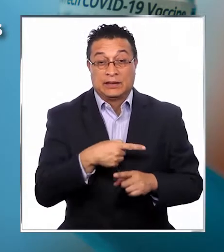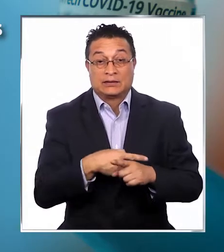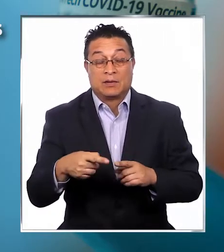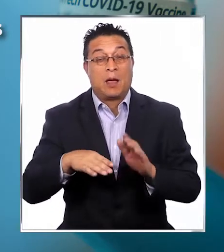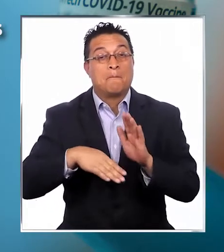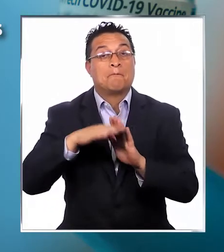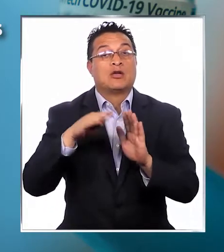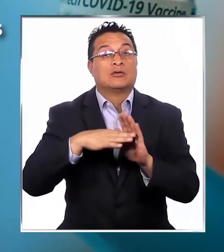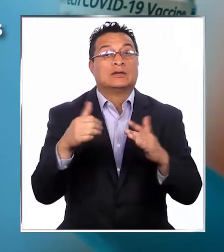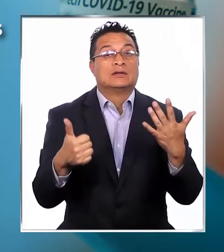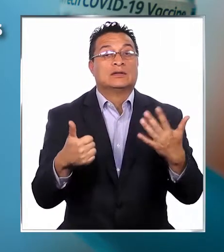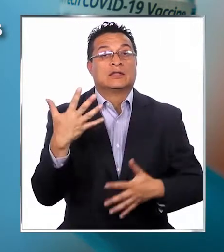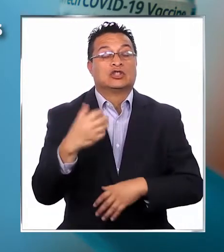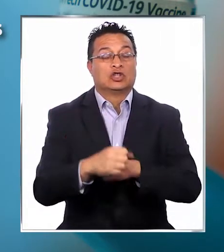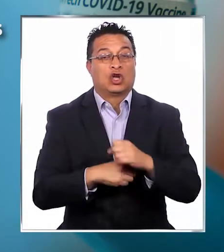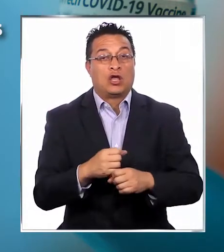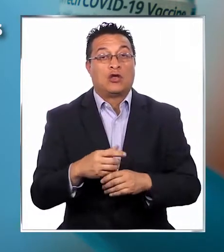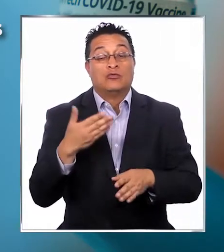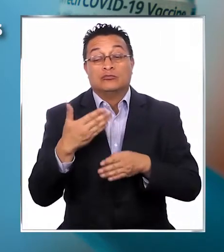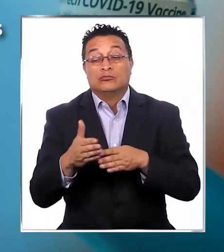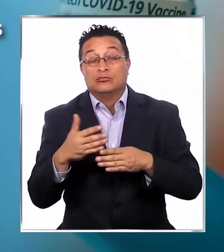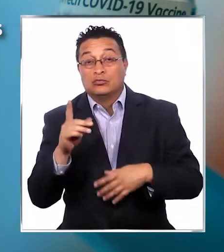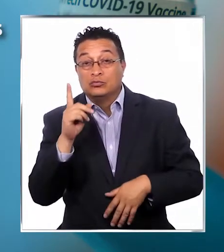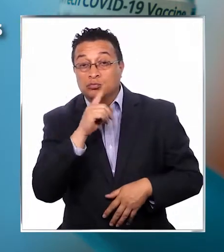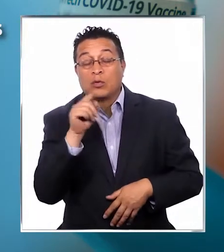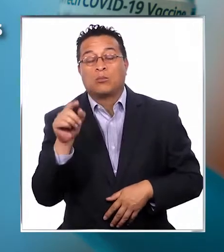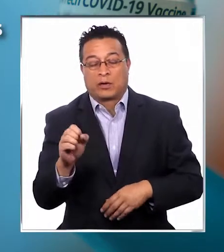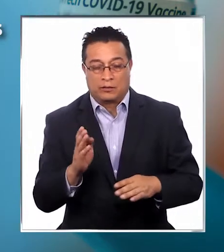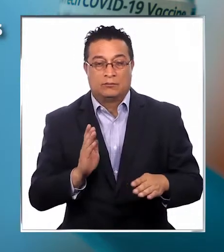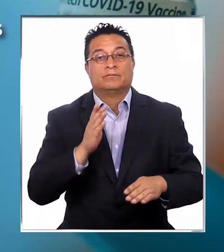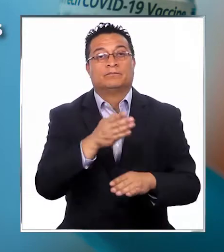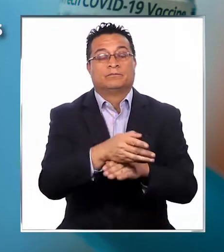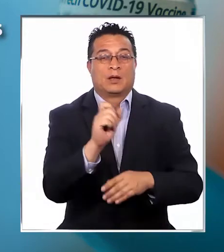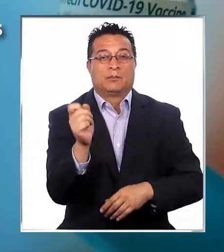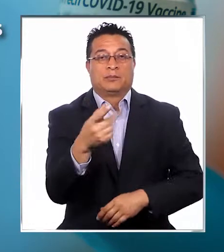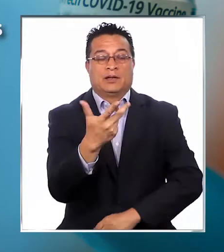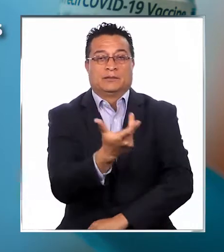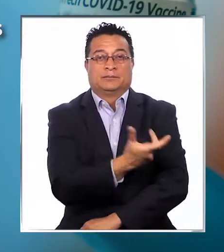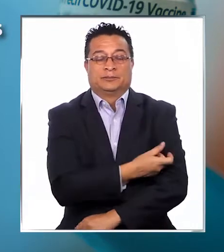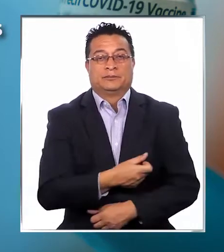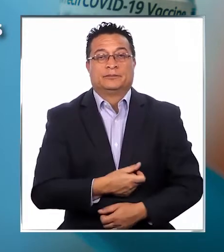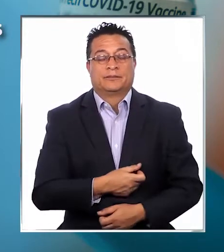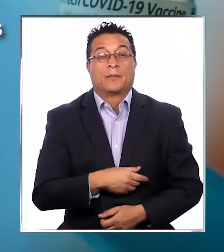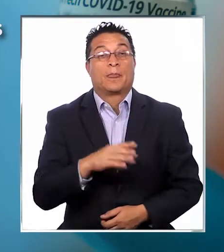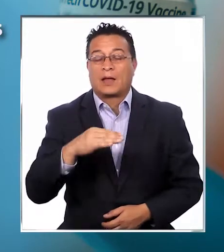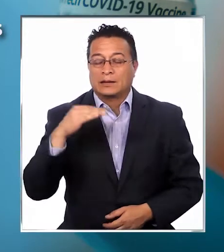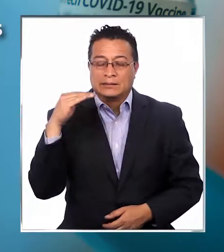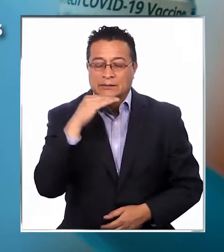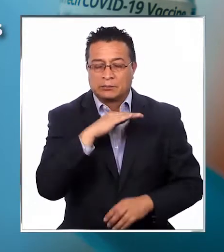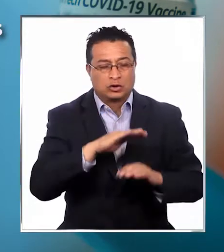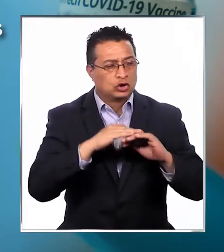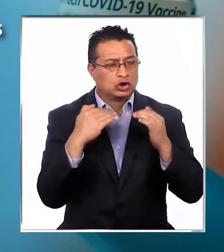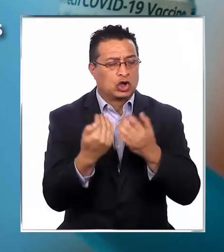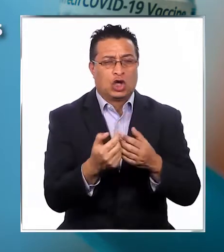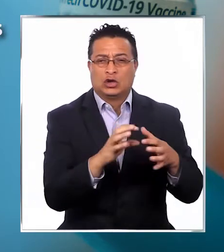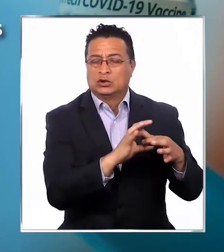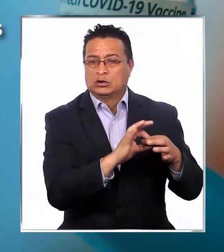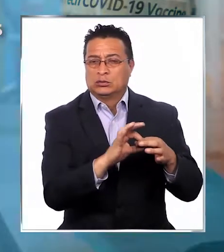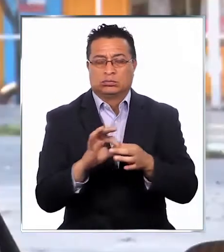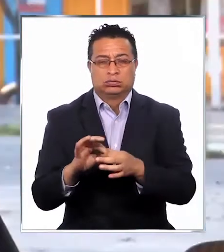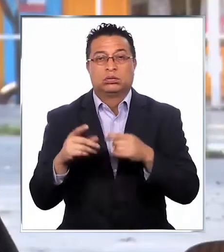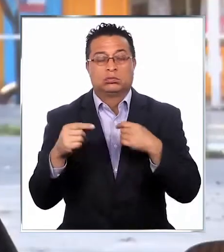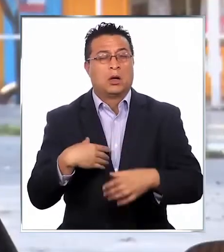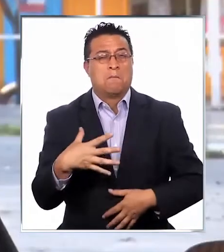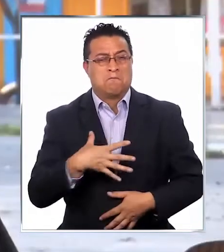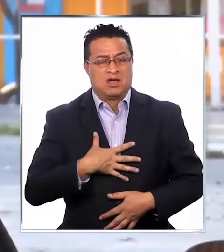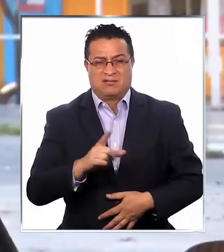semana los mayores de 65 años rezagados pueden acudir a recibir su primera dosis. Rápido, todo conforme, que le